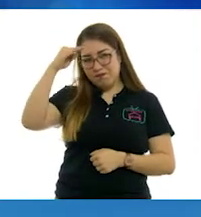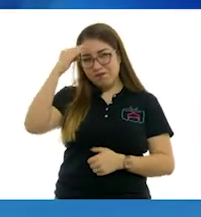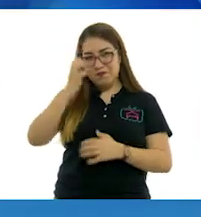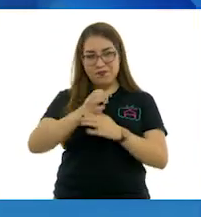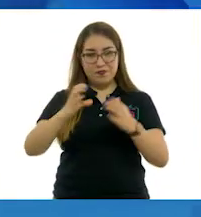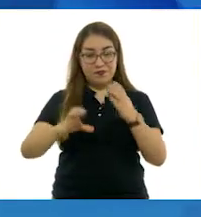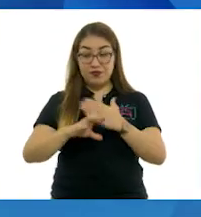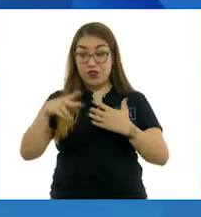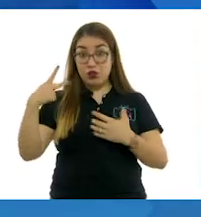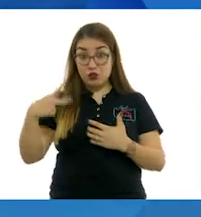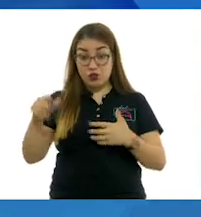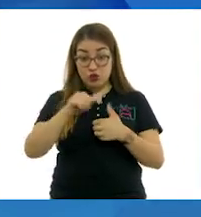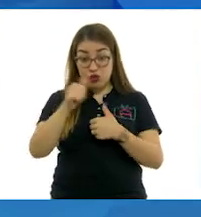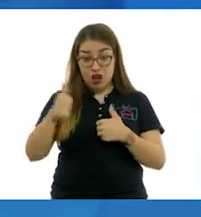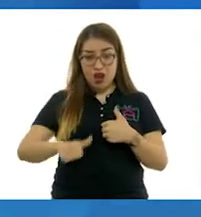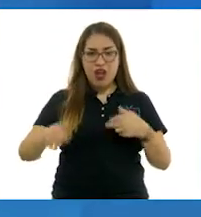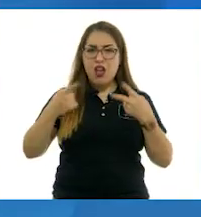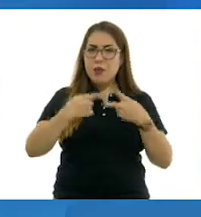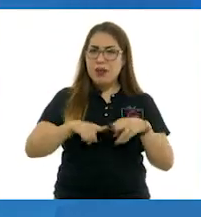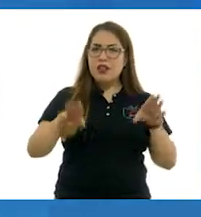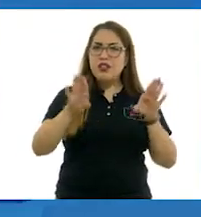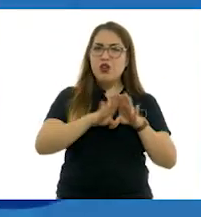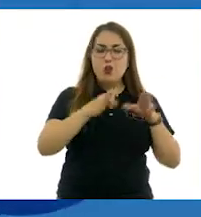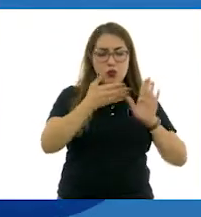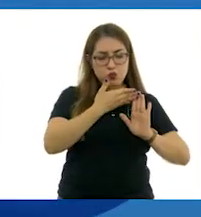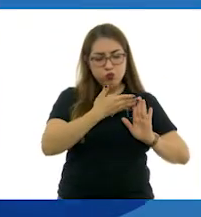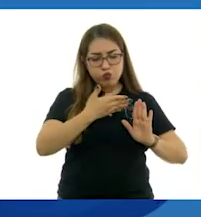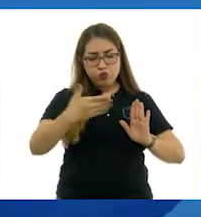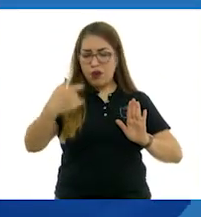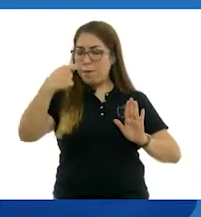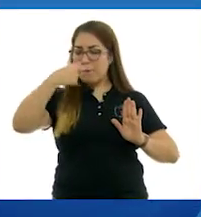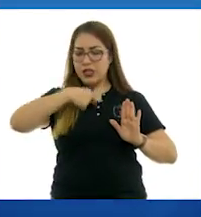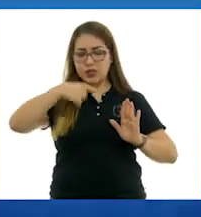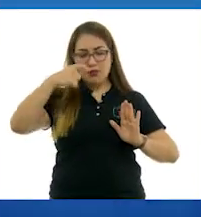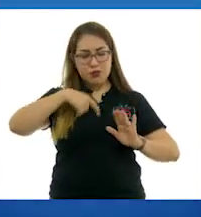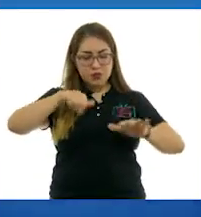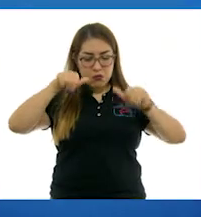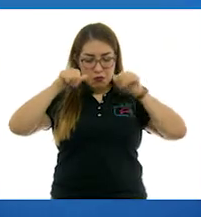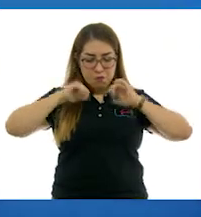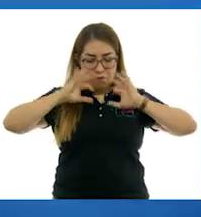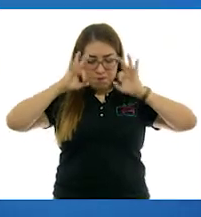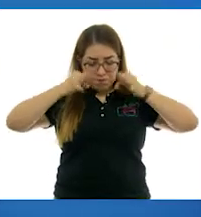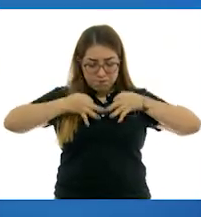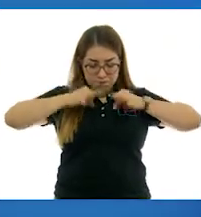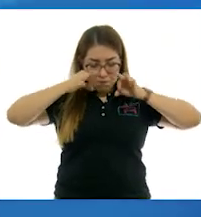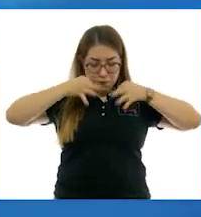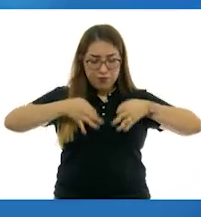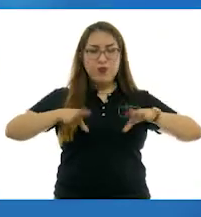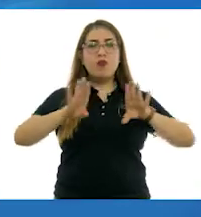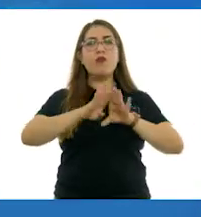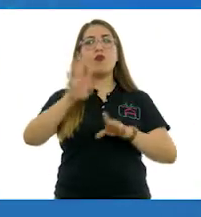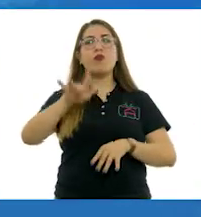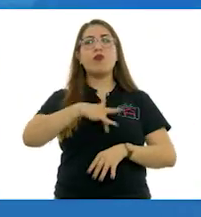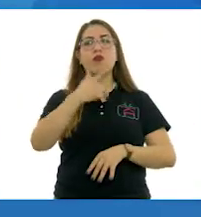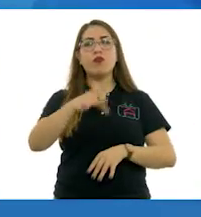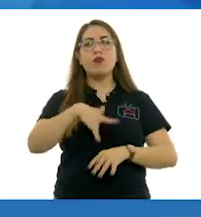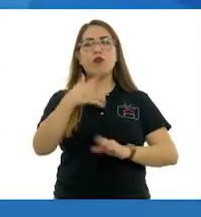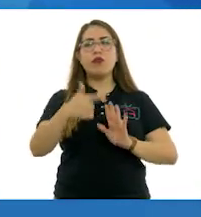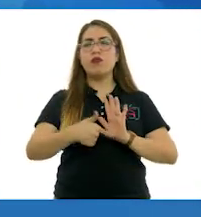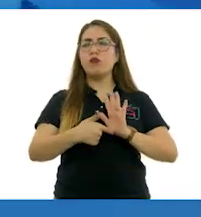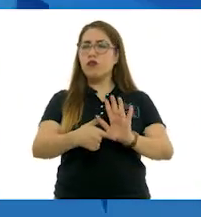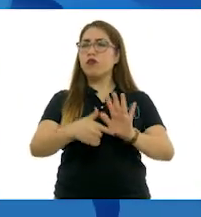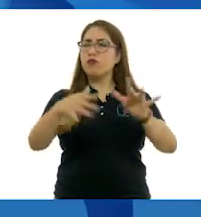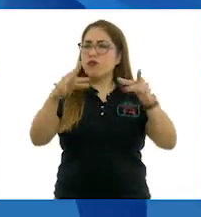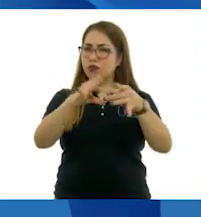obra se origina y procede de una continua indagación sobre sí misma y manifiesta los estados de ánimo de forma precisa